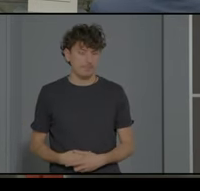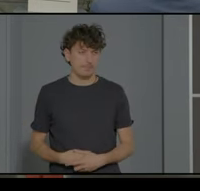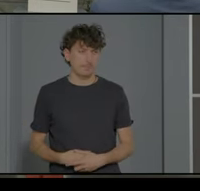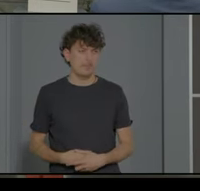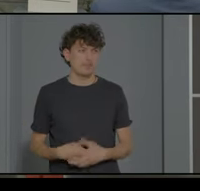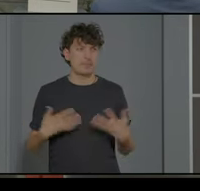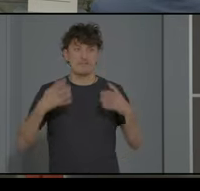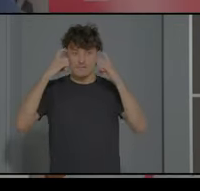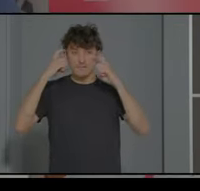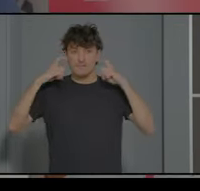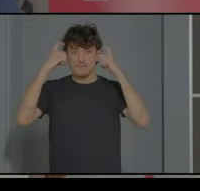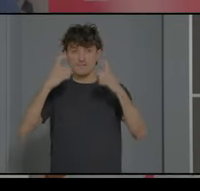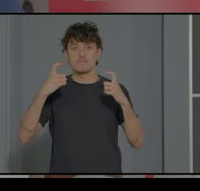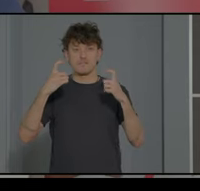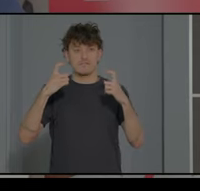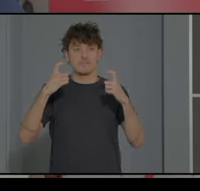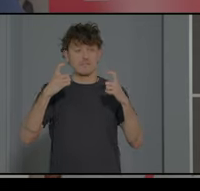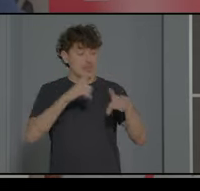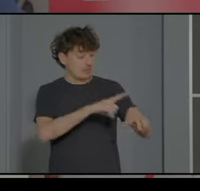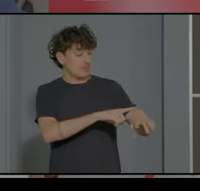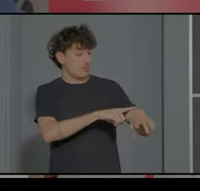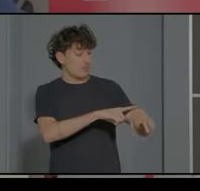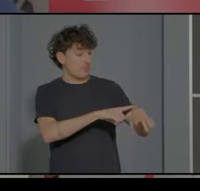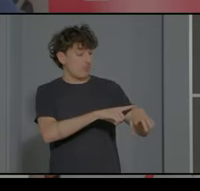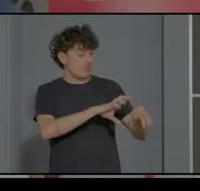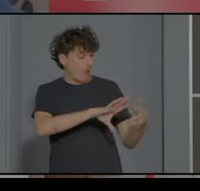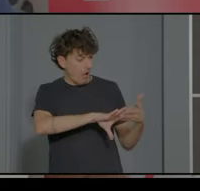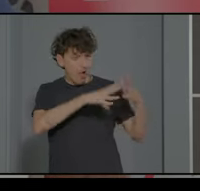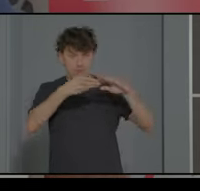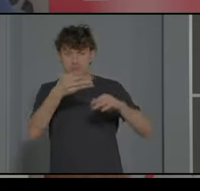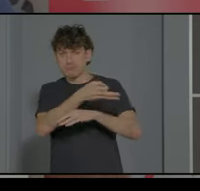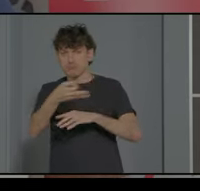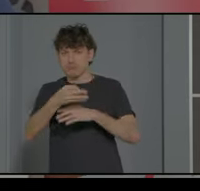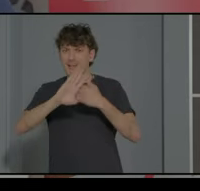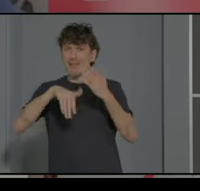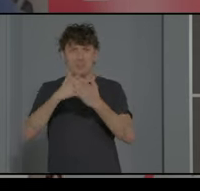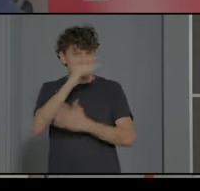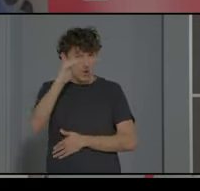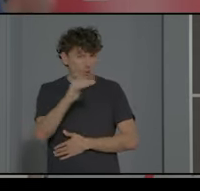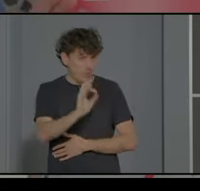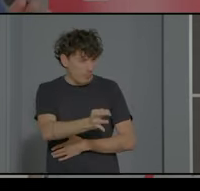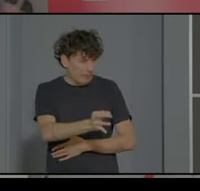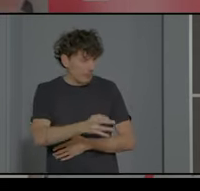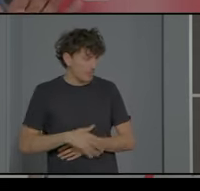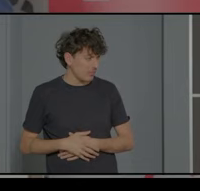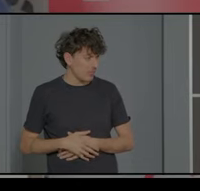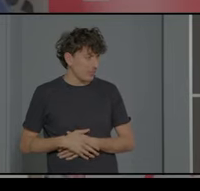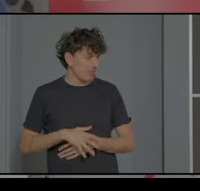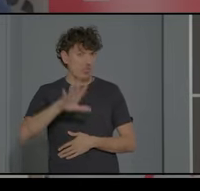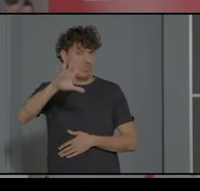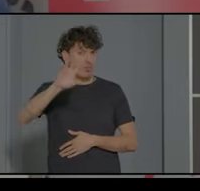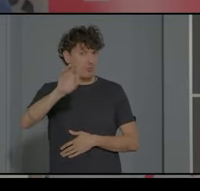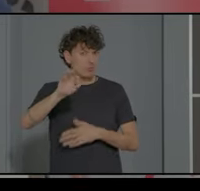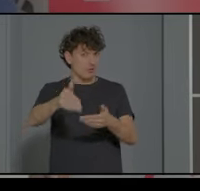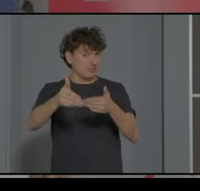Voy a intentar ajustarme muy bien al tiempo. Hasta menos cuarto, ¿verdad, Giuseppe? Si puedo, cinco minutos